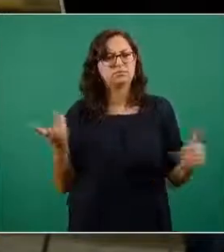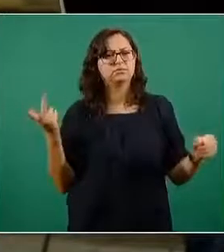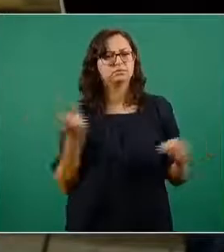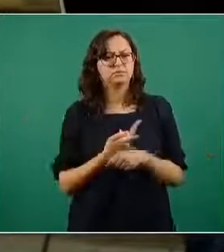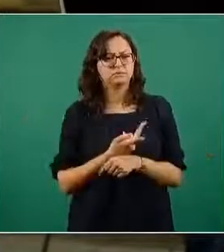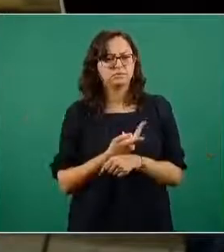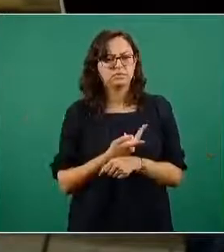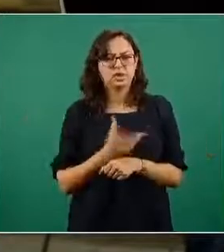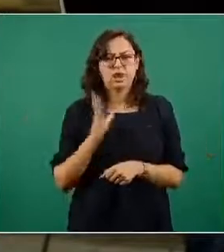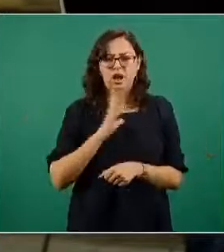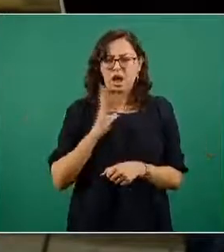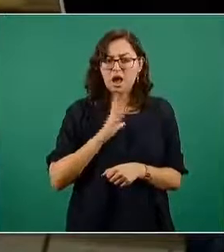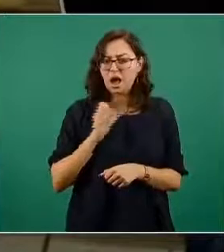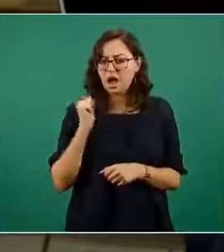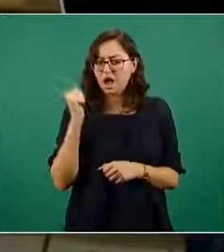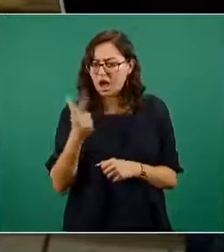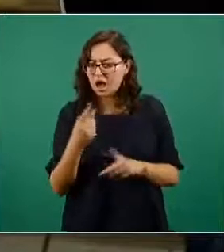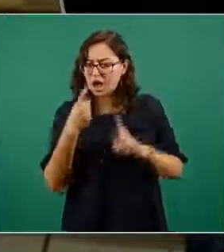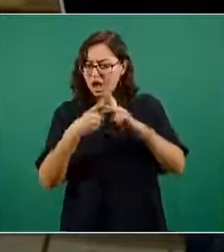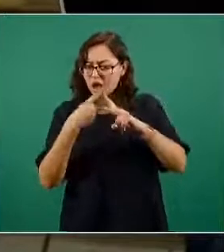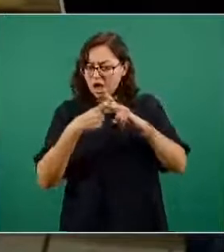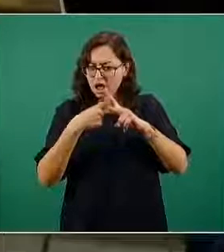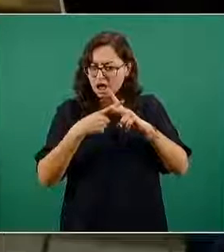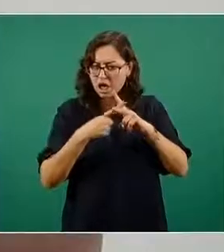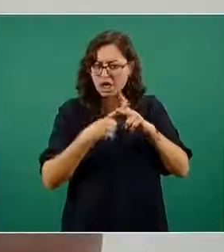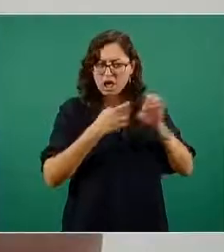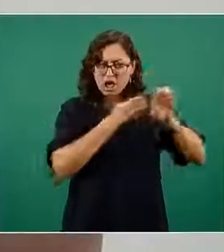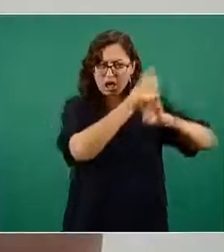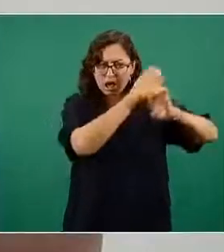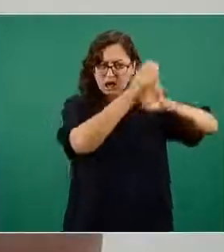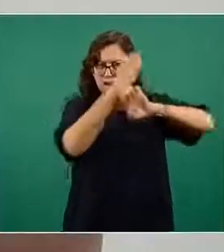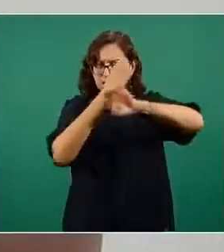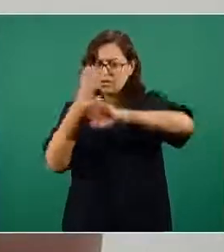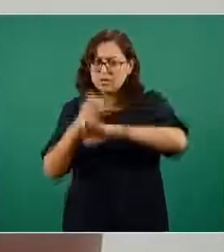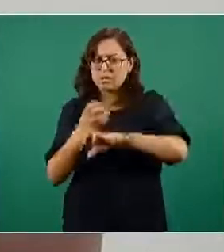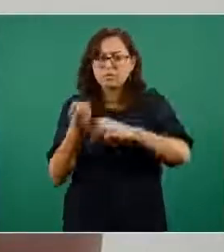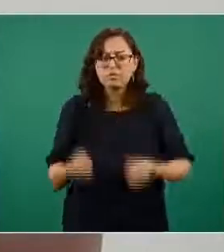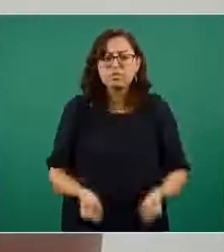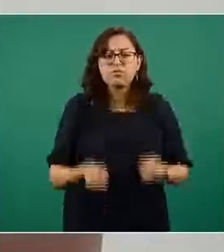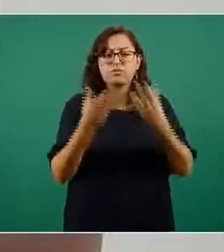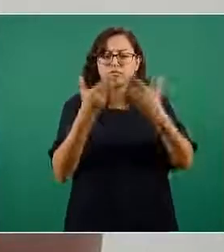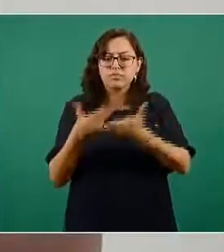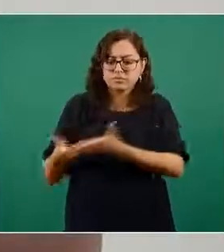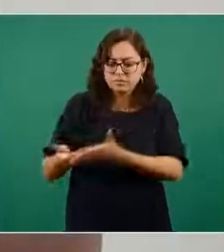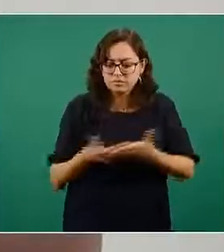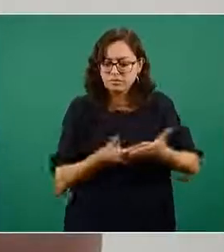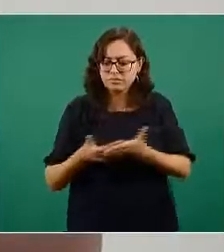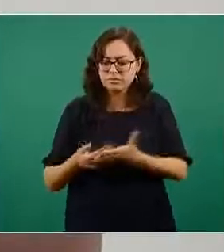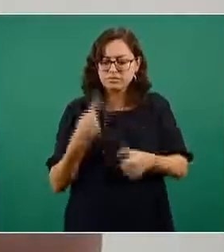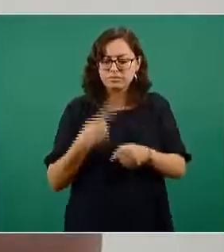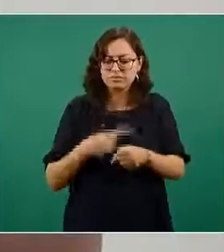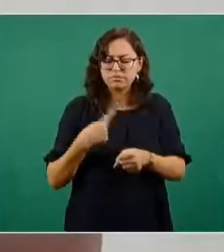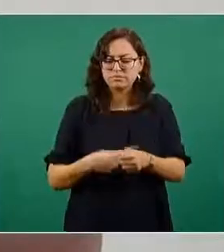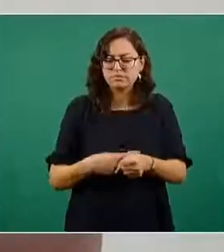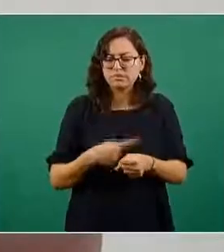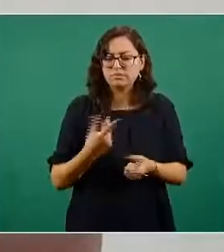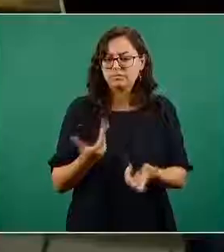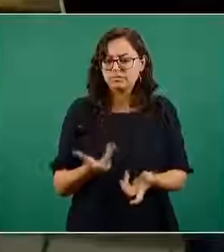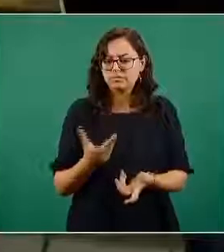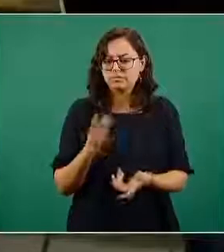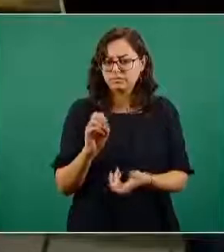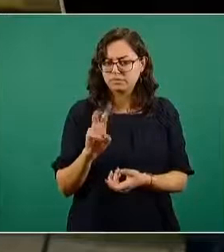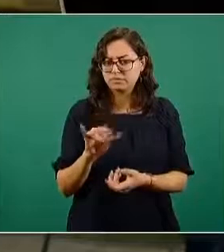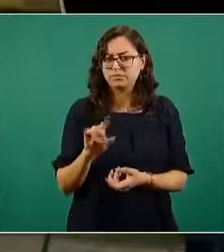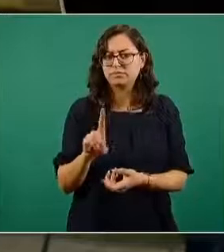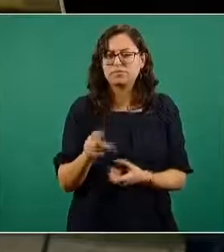una gráfica contabilizada de Estado por Estado cuántos niños con COVID han nacido no sé si